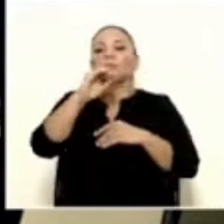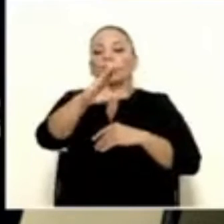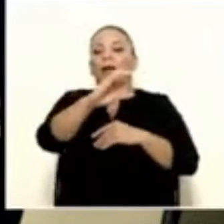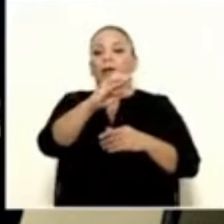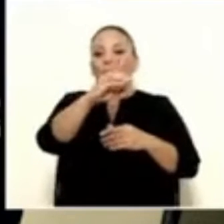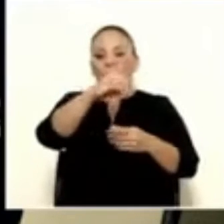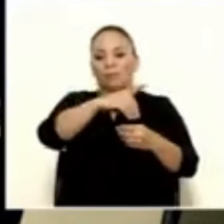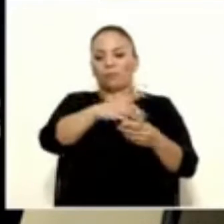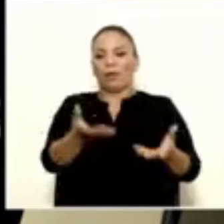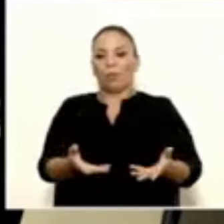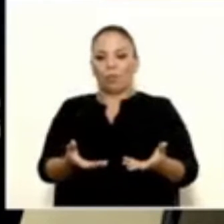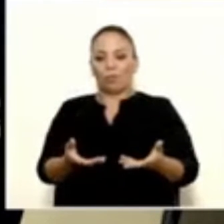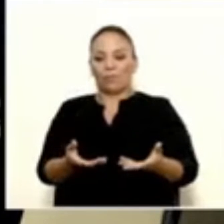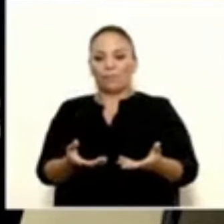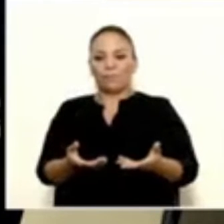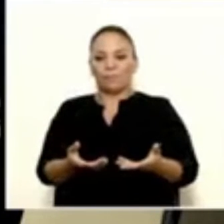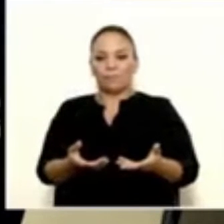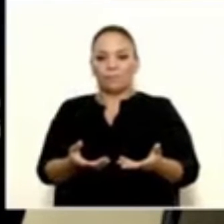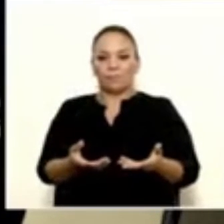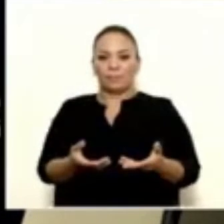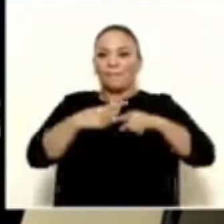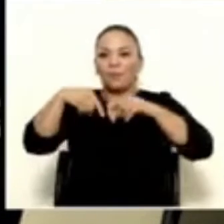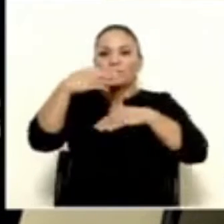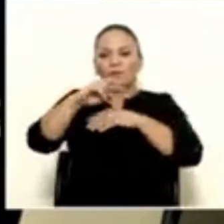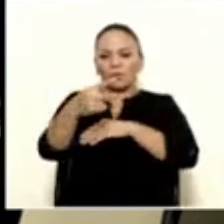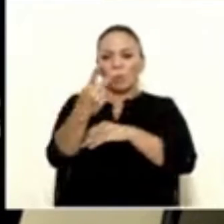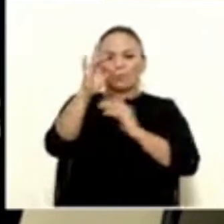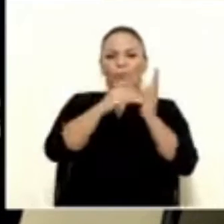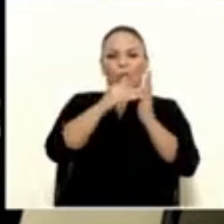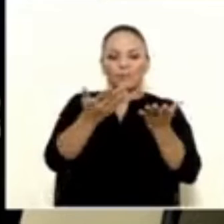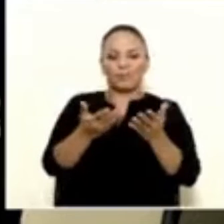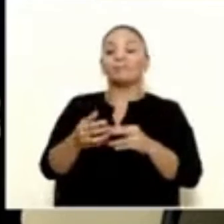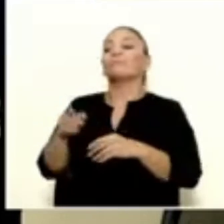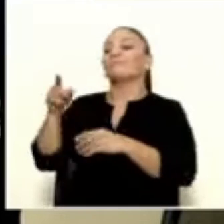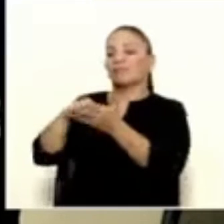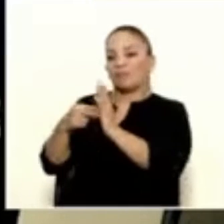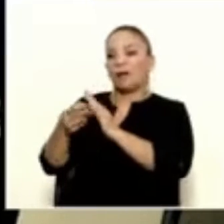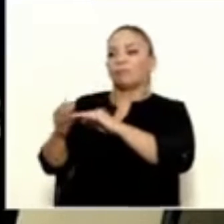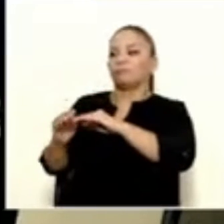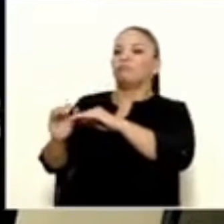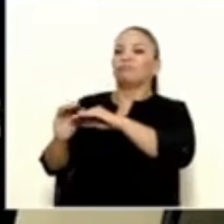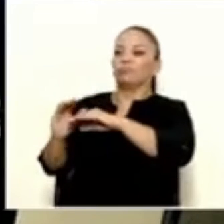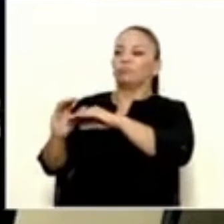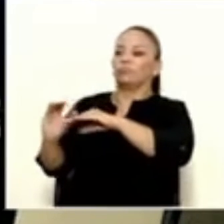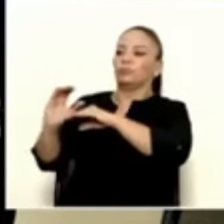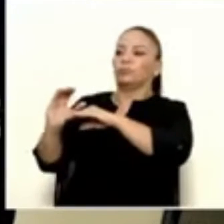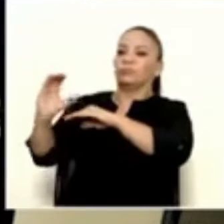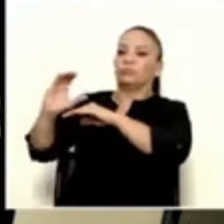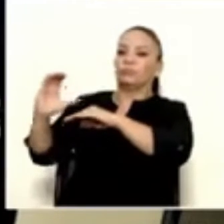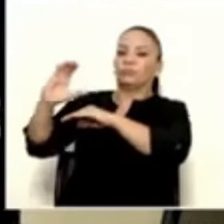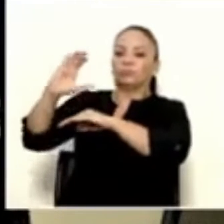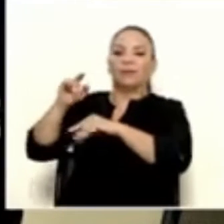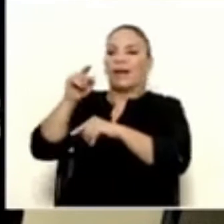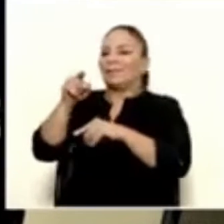pensión y le pagaban nada más el doble, ocho millones y mil. Iban aumentándole un porcentaje que no debió